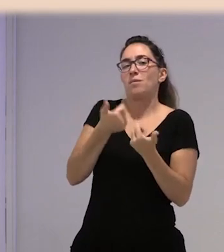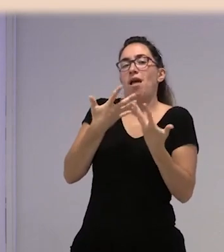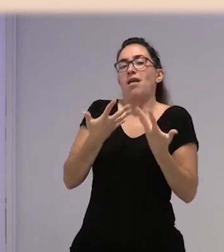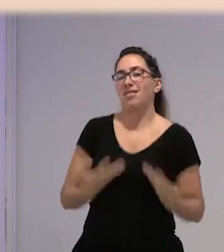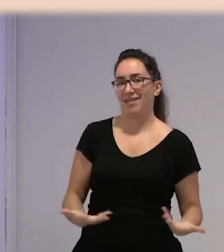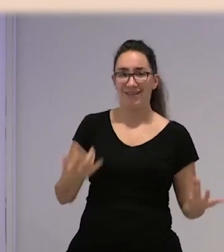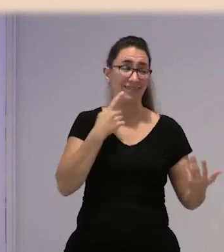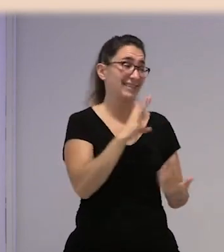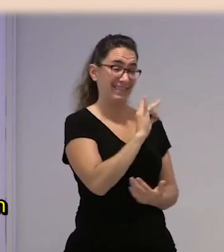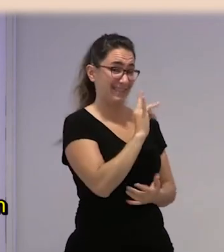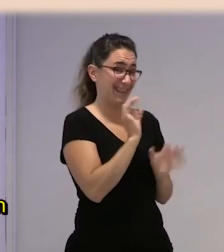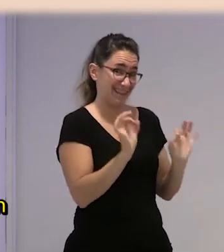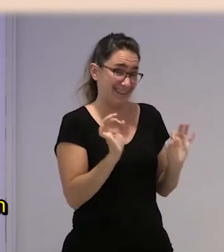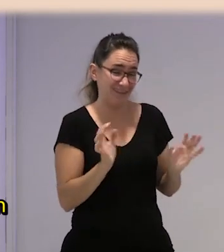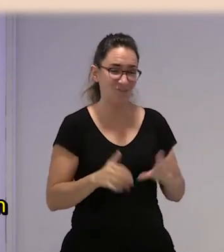nos queda otra.